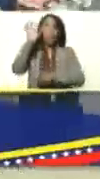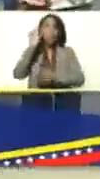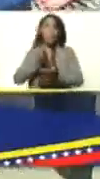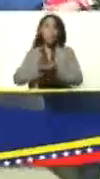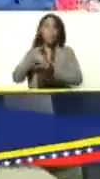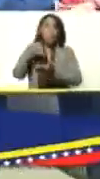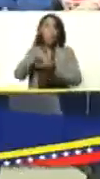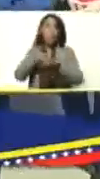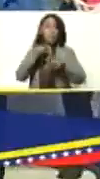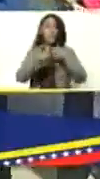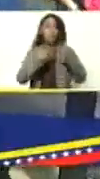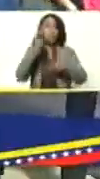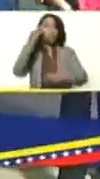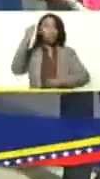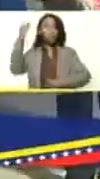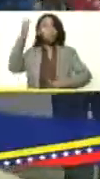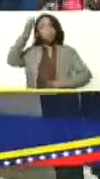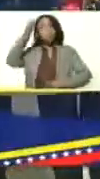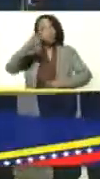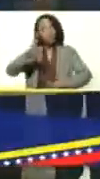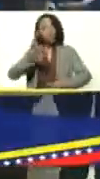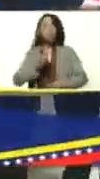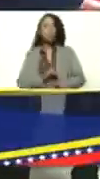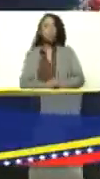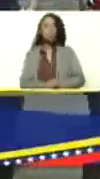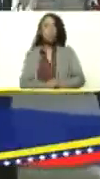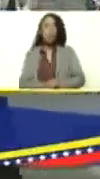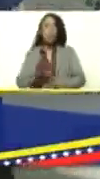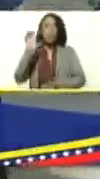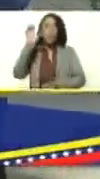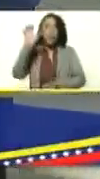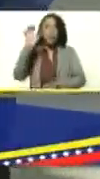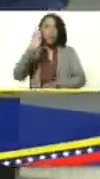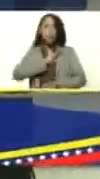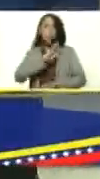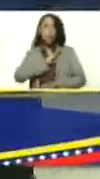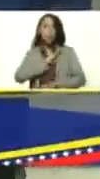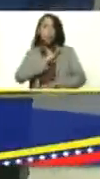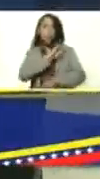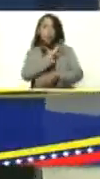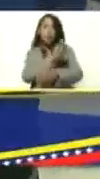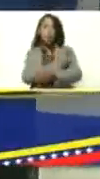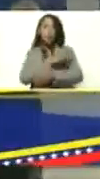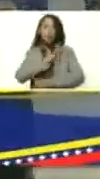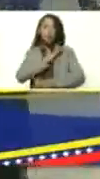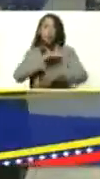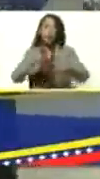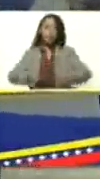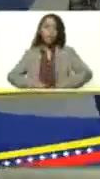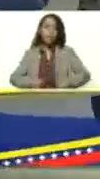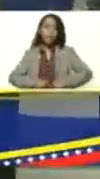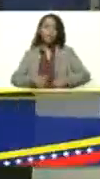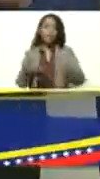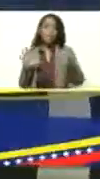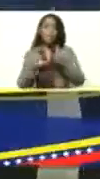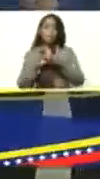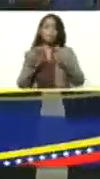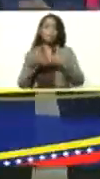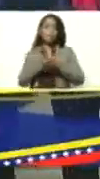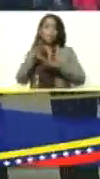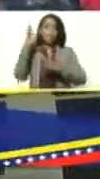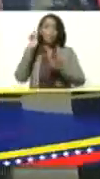produciendo, soñando, creyendo. Un país creyendo en su propia potencialidad, en su propia fuerza. Uniendo el